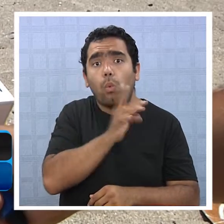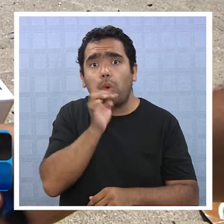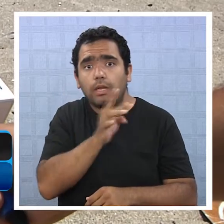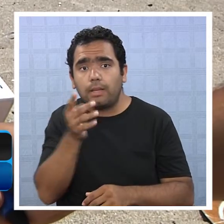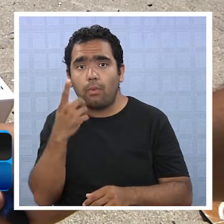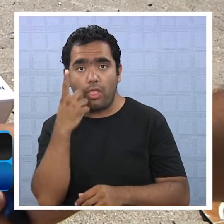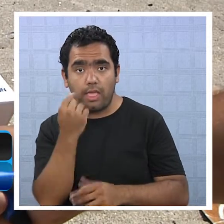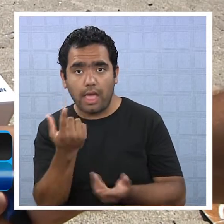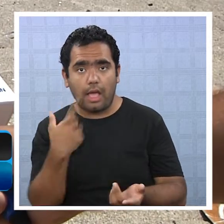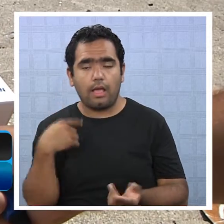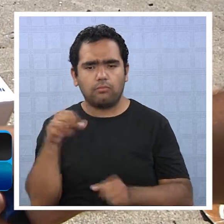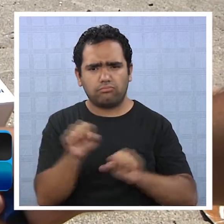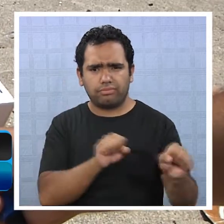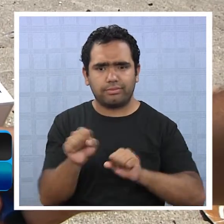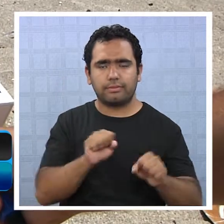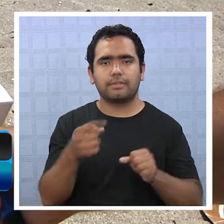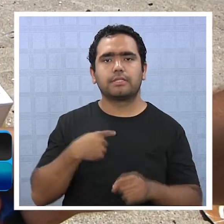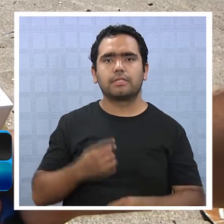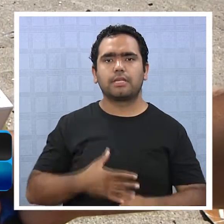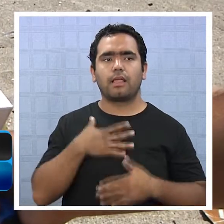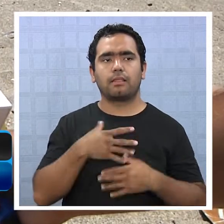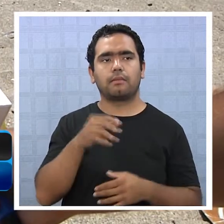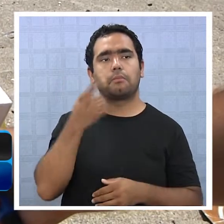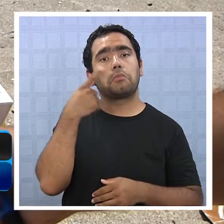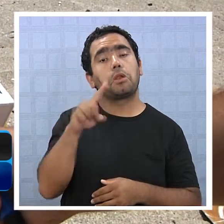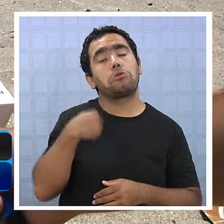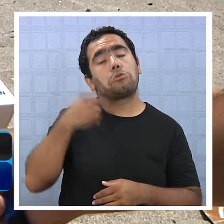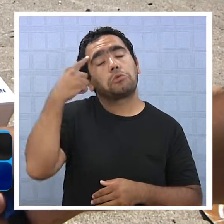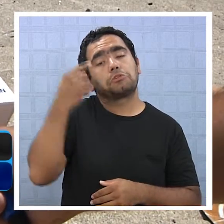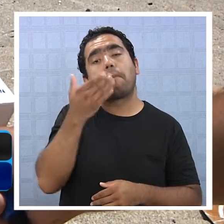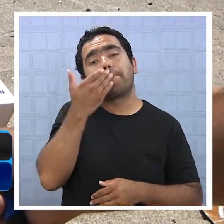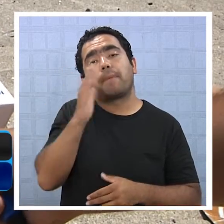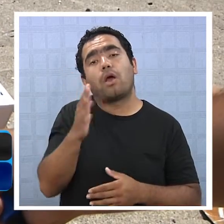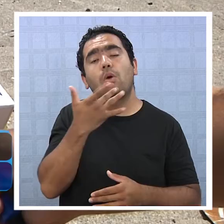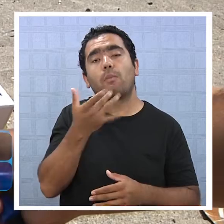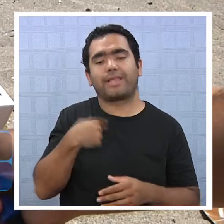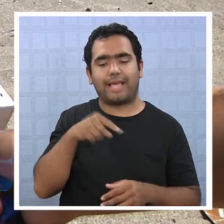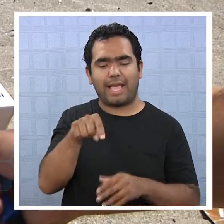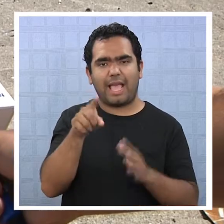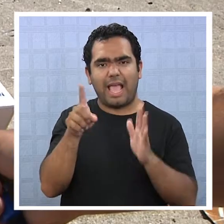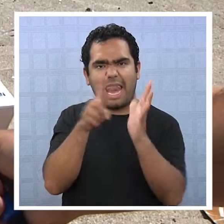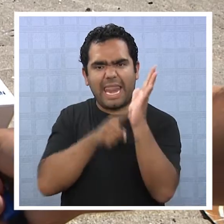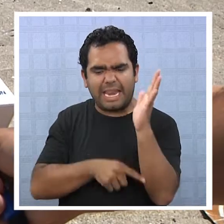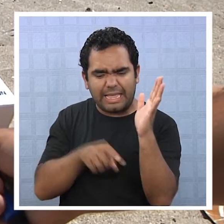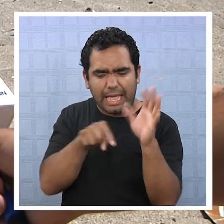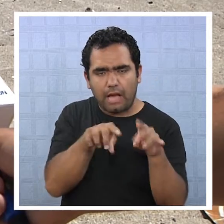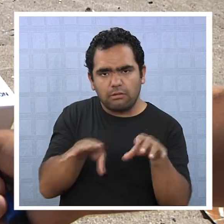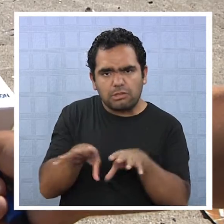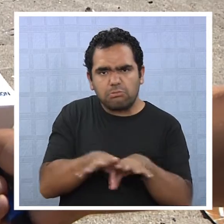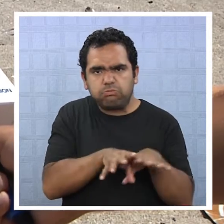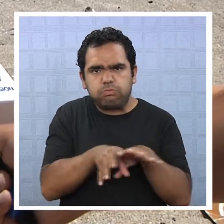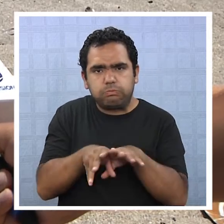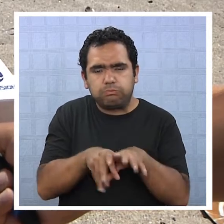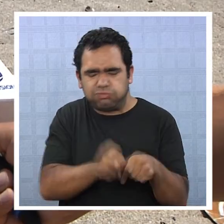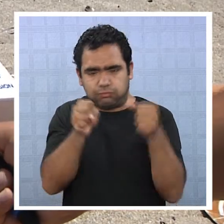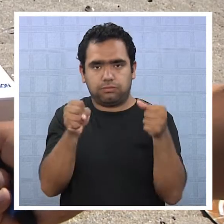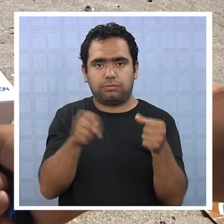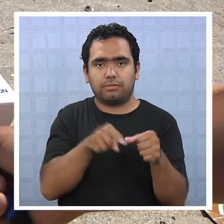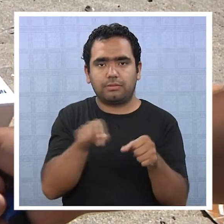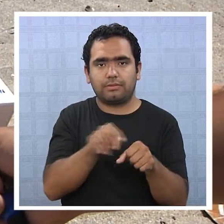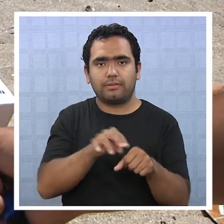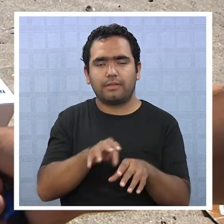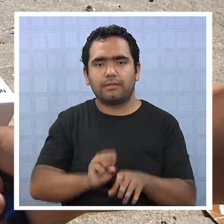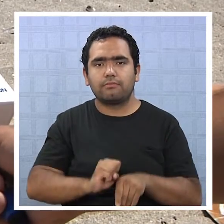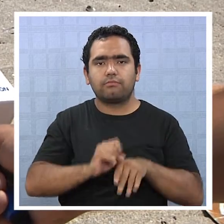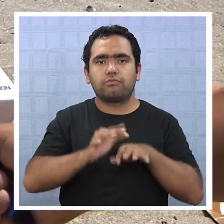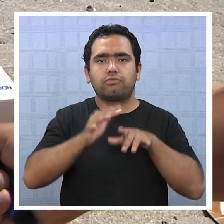bastante todas las noches. Pero yo personalmente considero que es mejor, porque de esa forma se libera la energía en